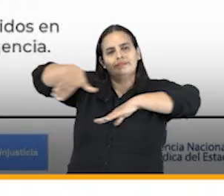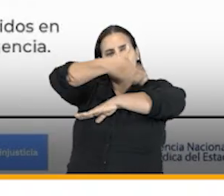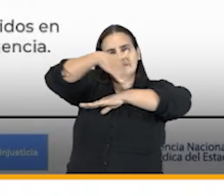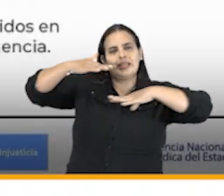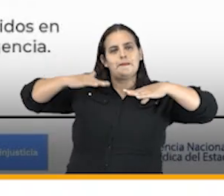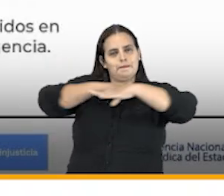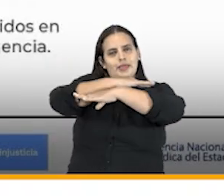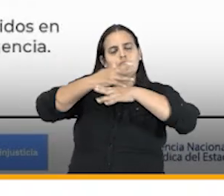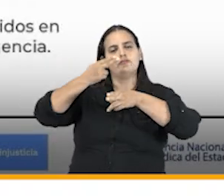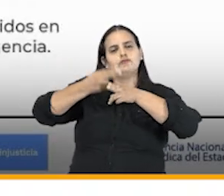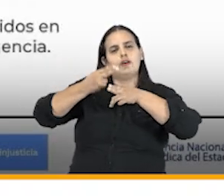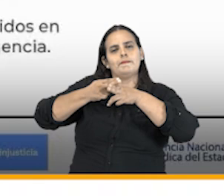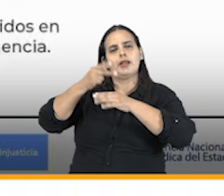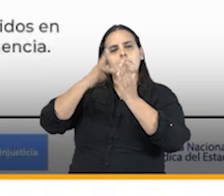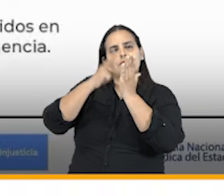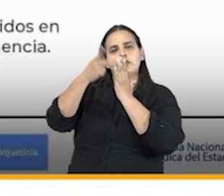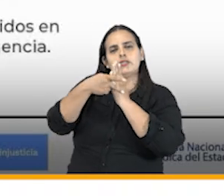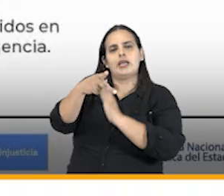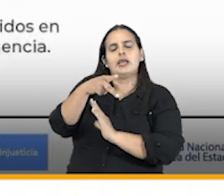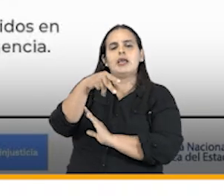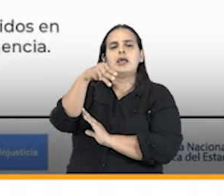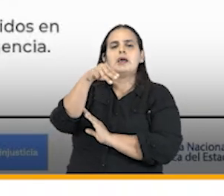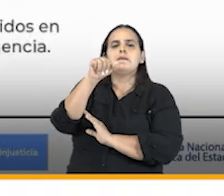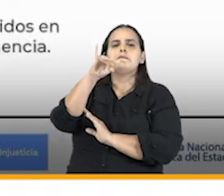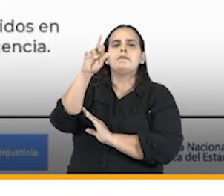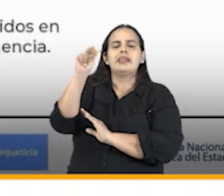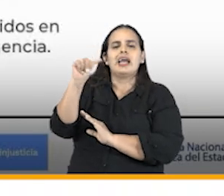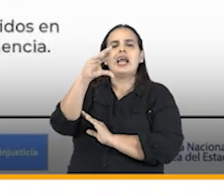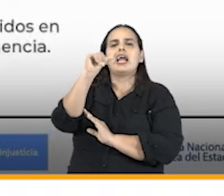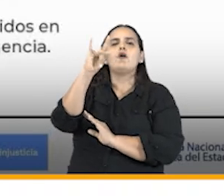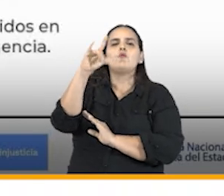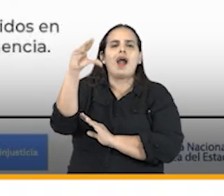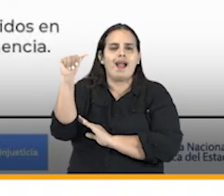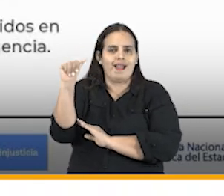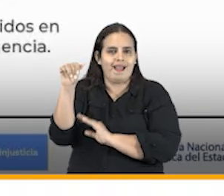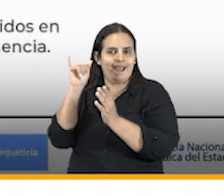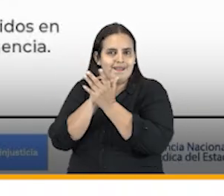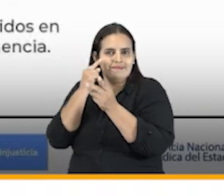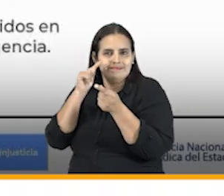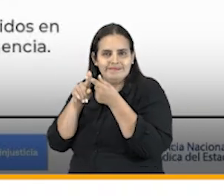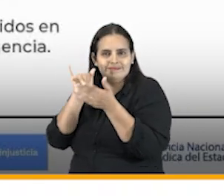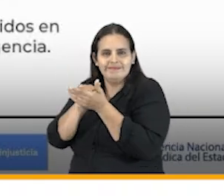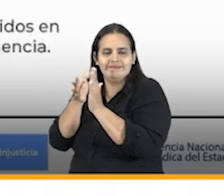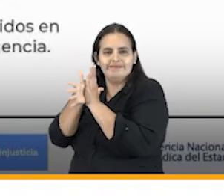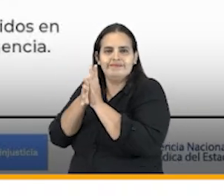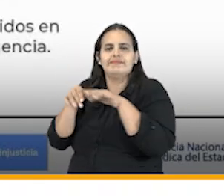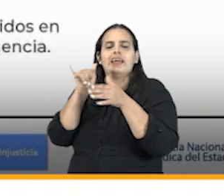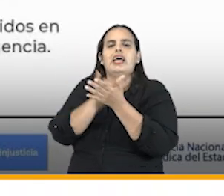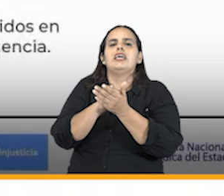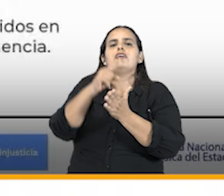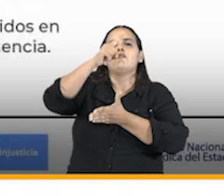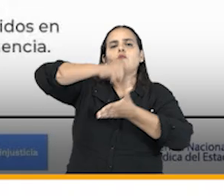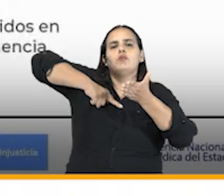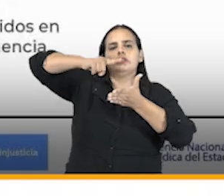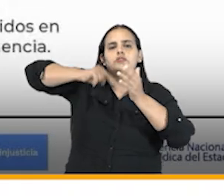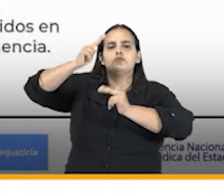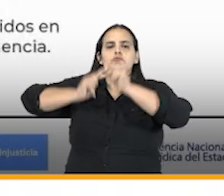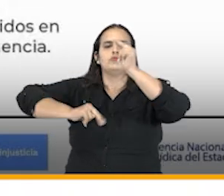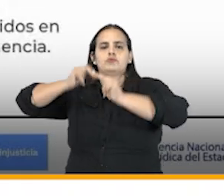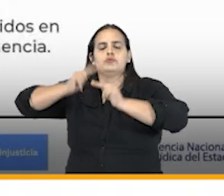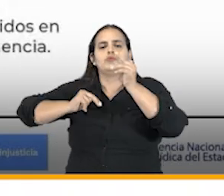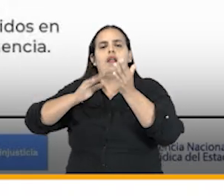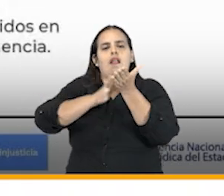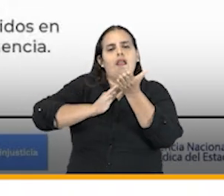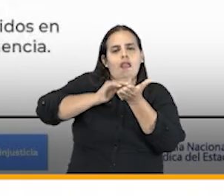del denominado proyecto maya vial del cauca y cauca en un contrato para la construcción